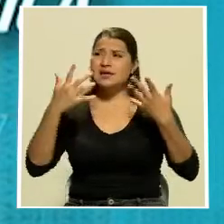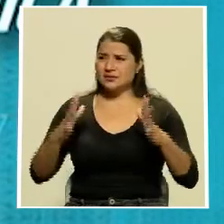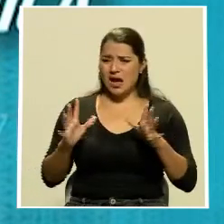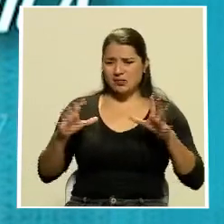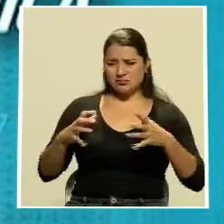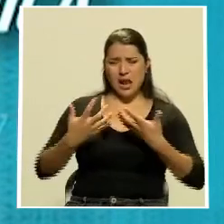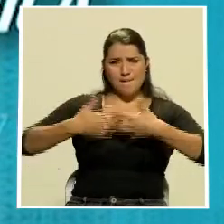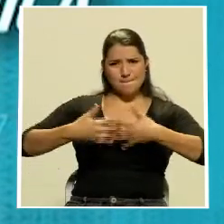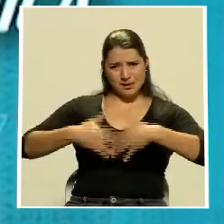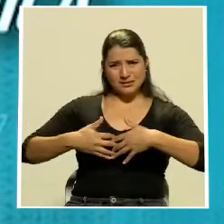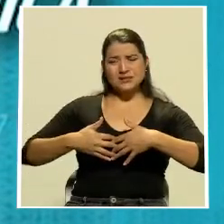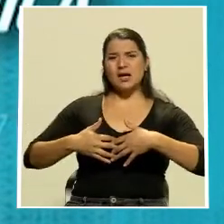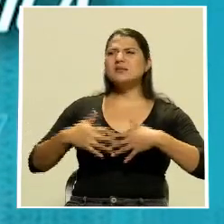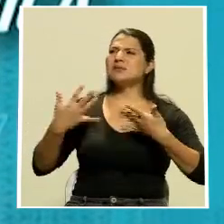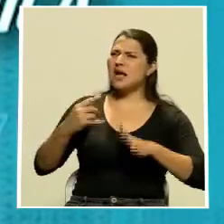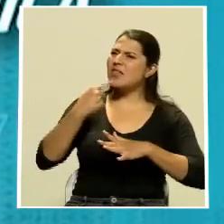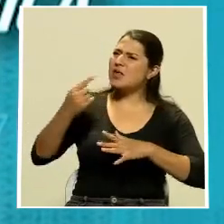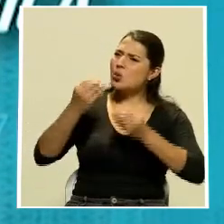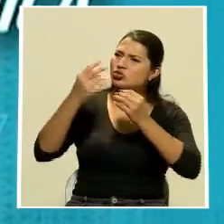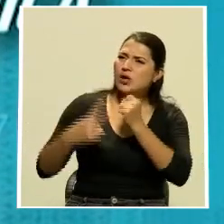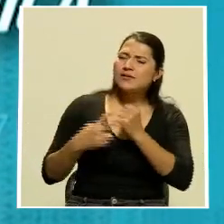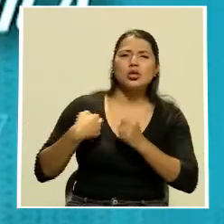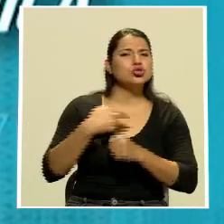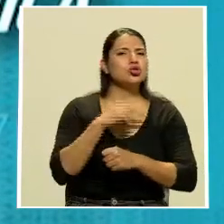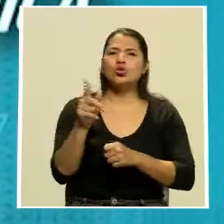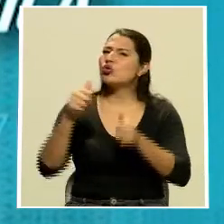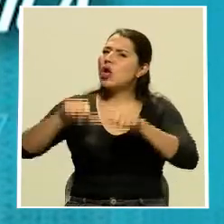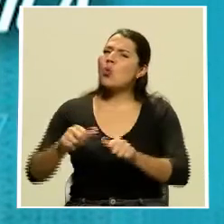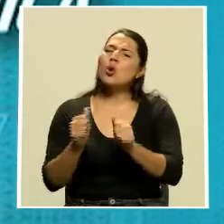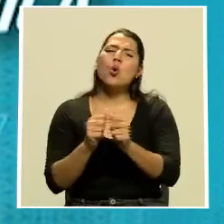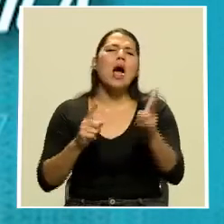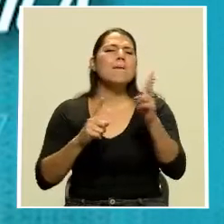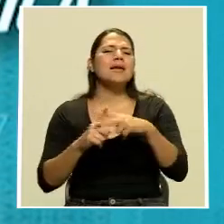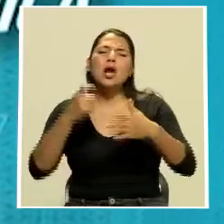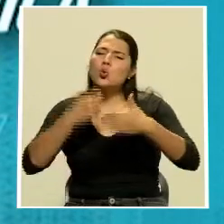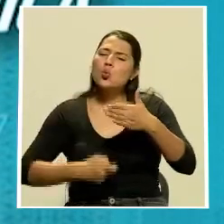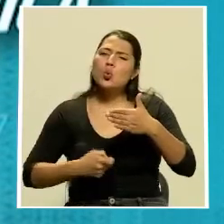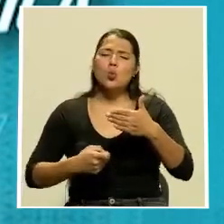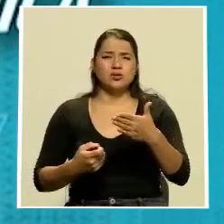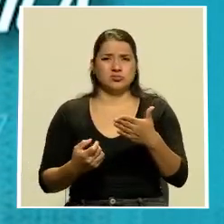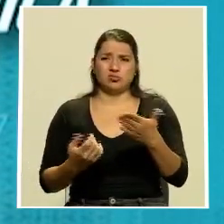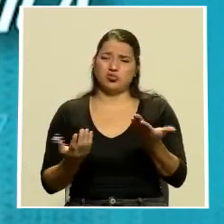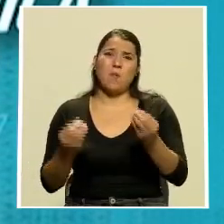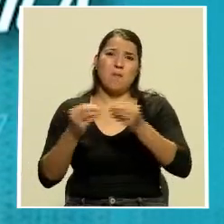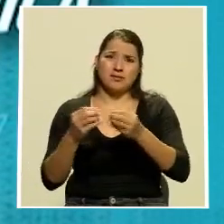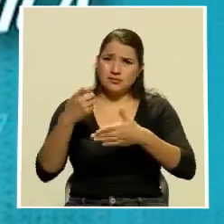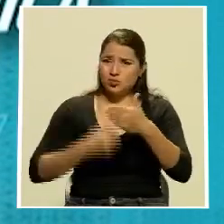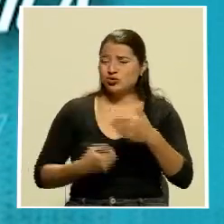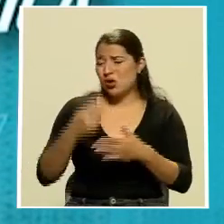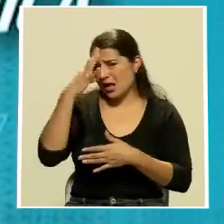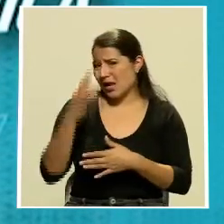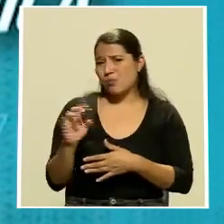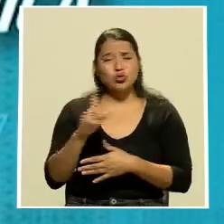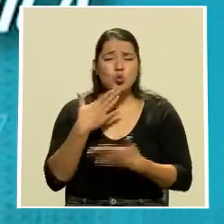oportunidades que se opone a la creación de nuevos impuestos específicos pues consideramos que es inoportuno